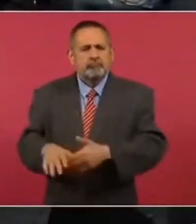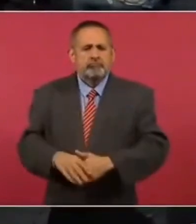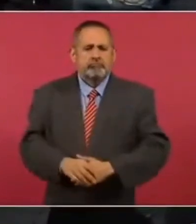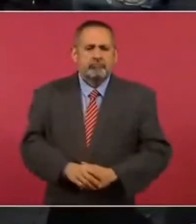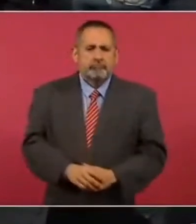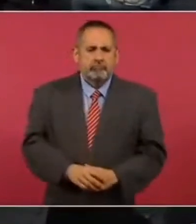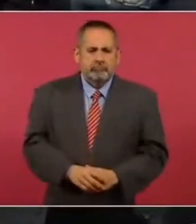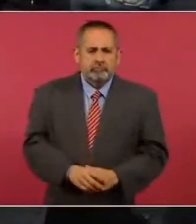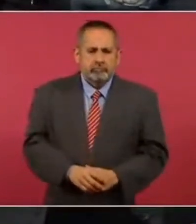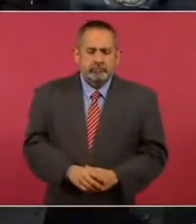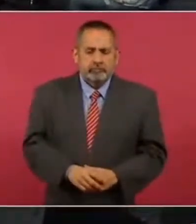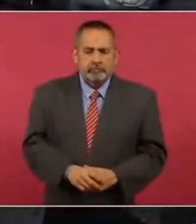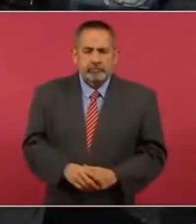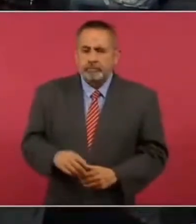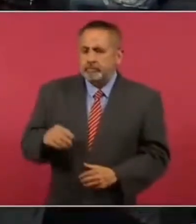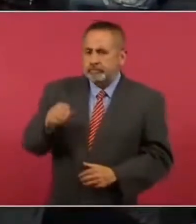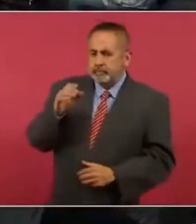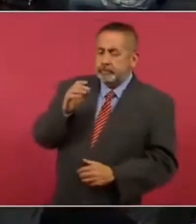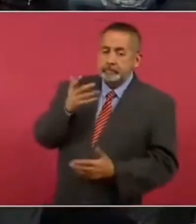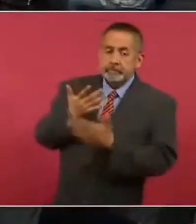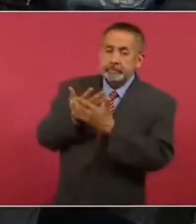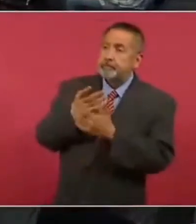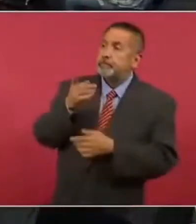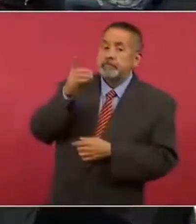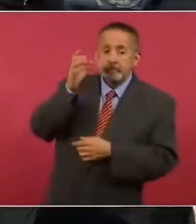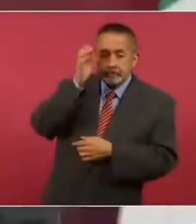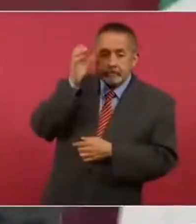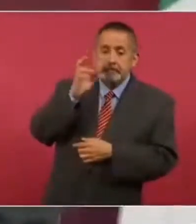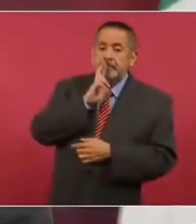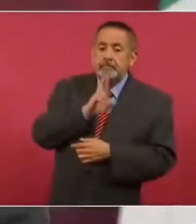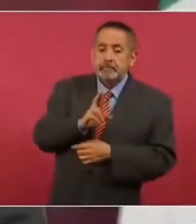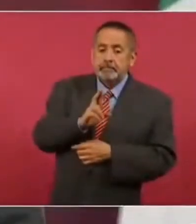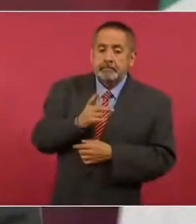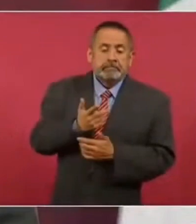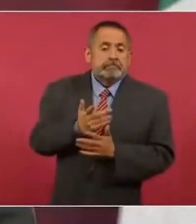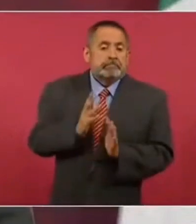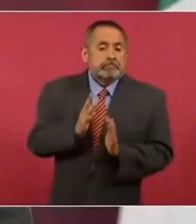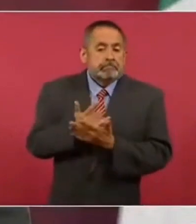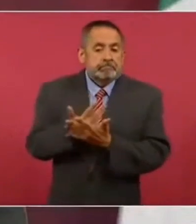Vamos a esperar la respuesta a la carta.